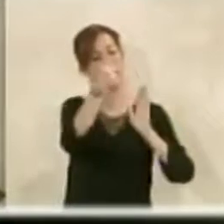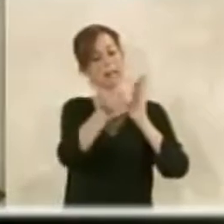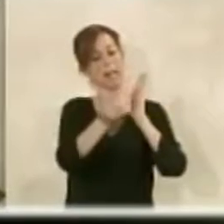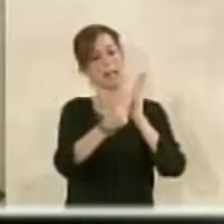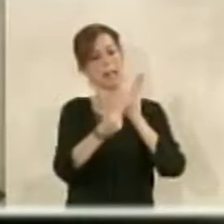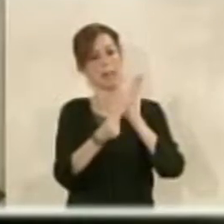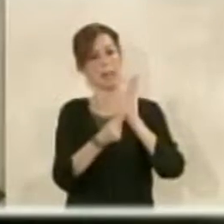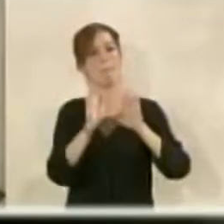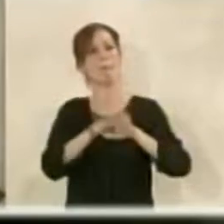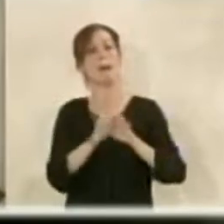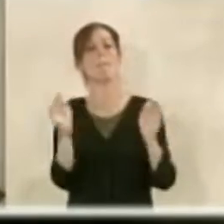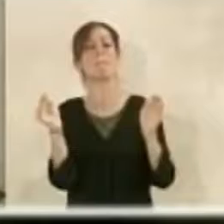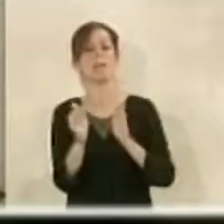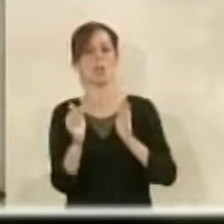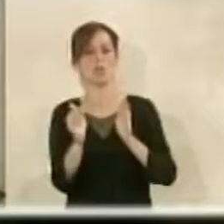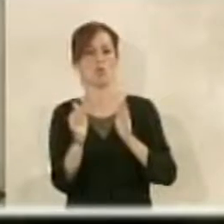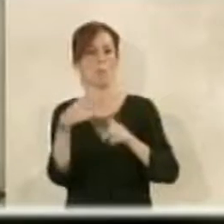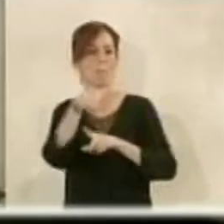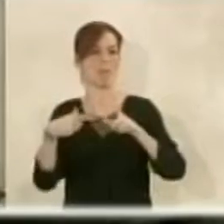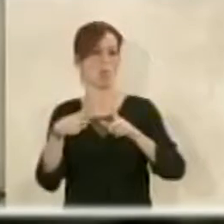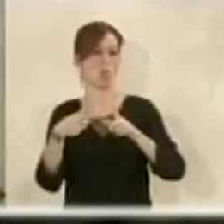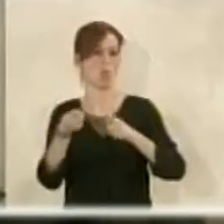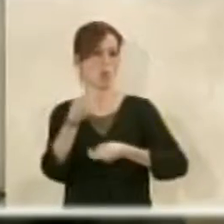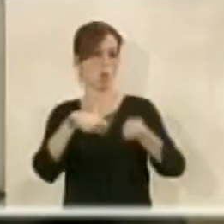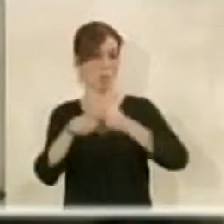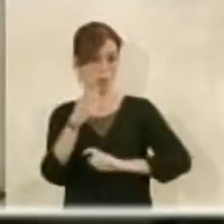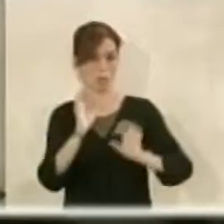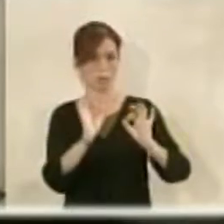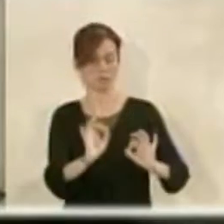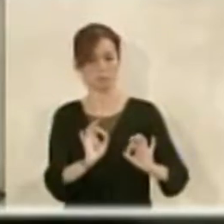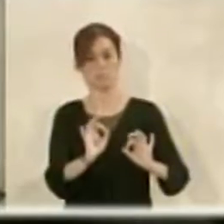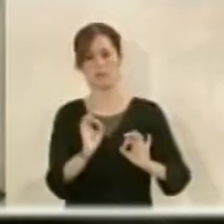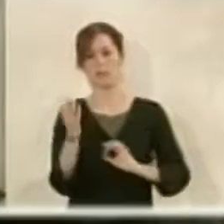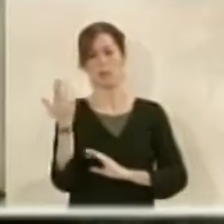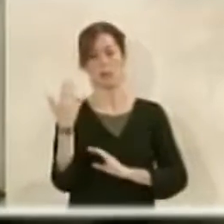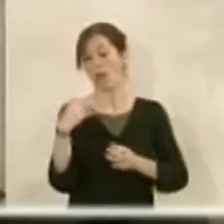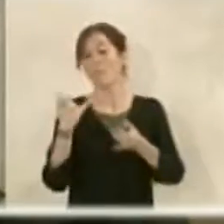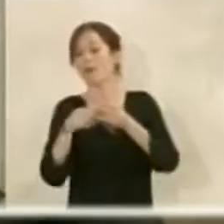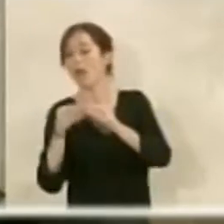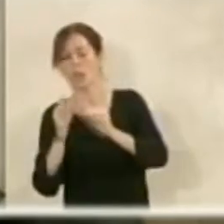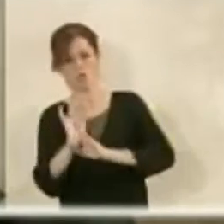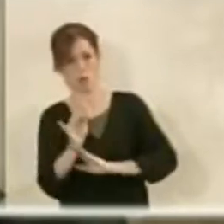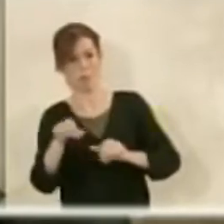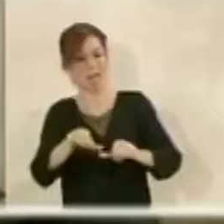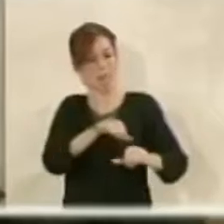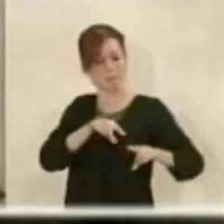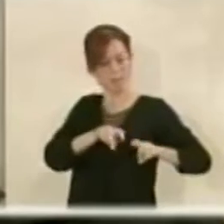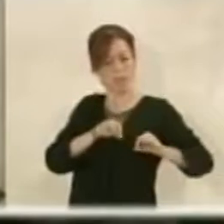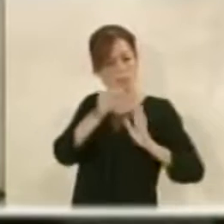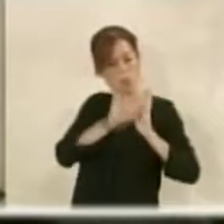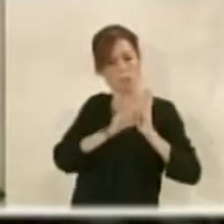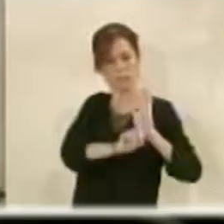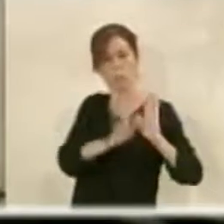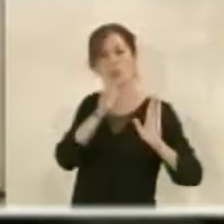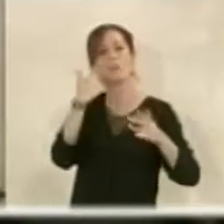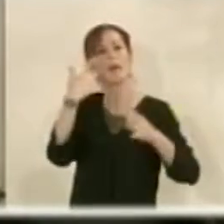para el pequeño y mediano comercio. Esto no se hace al final, sino esto debe hacerse desde el principio. ¿Por qué?